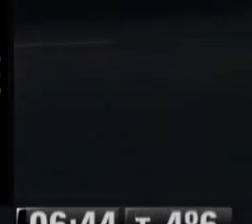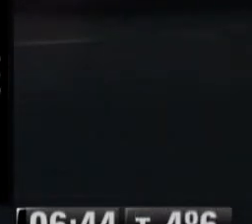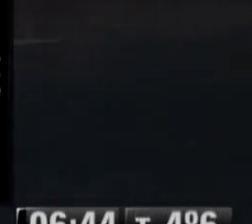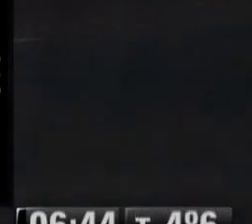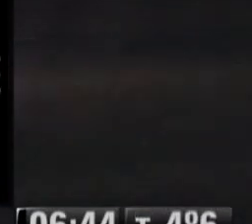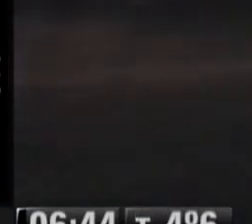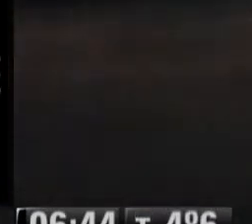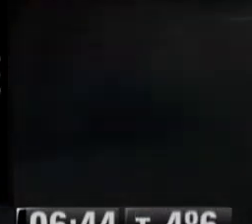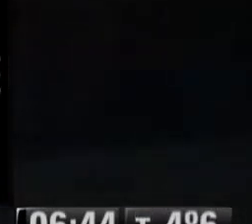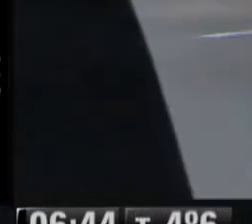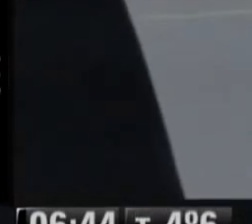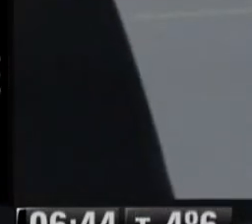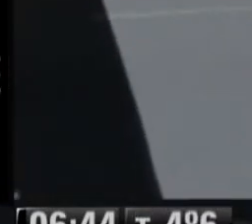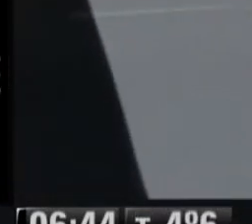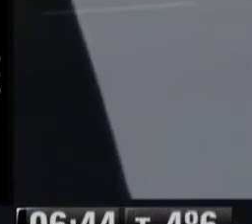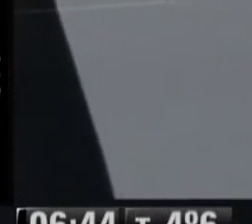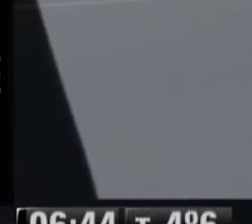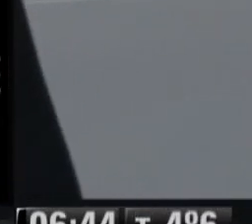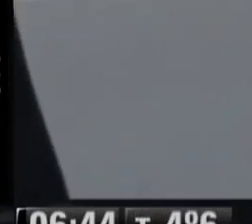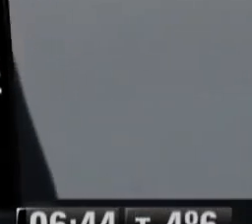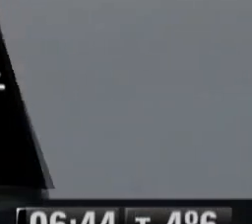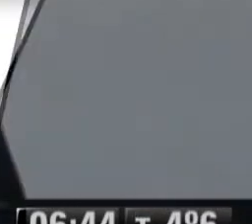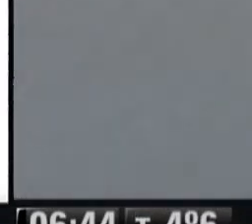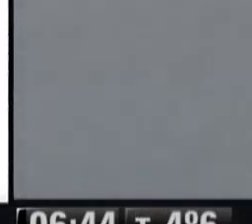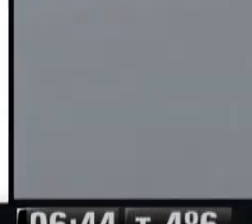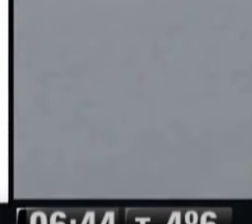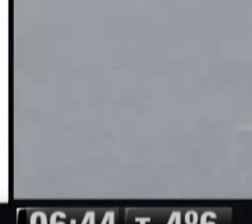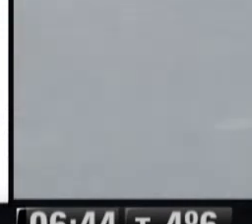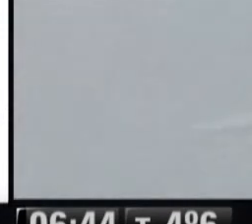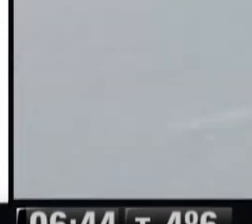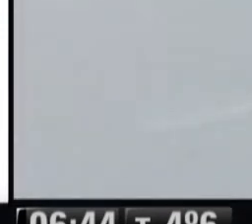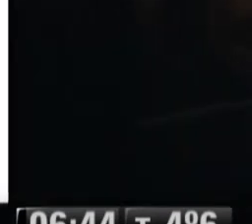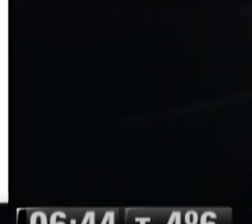Tal vez a estas alturas ya no existan las alturas de lo amado.